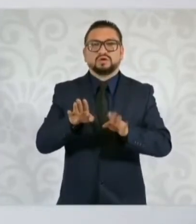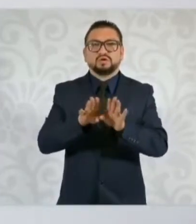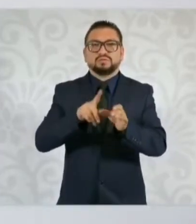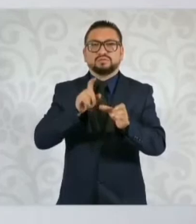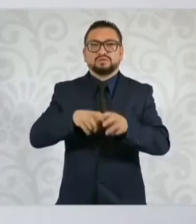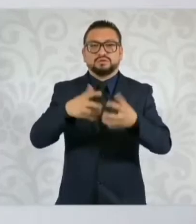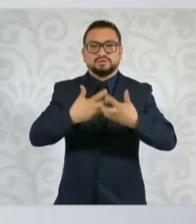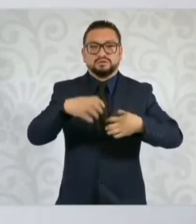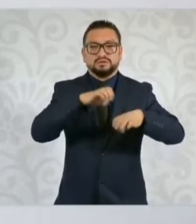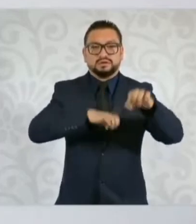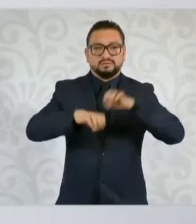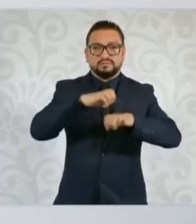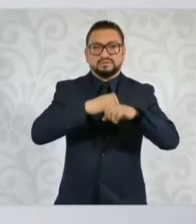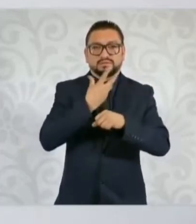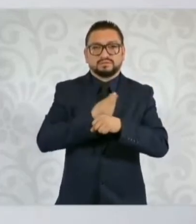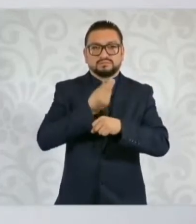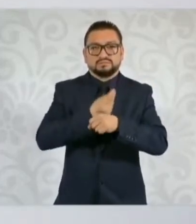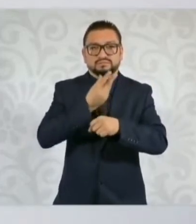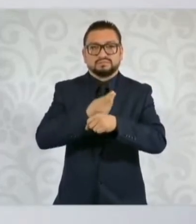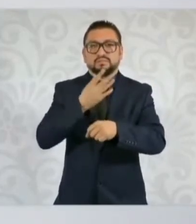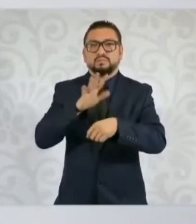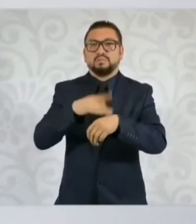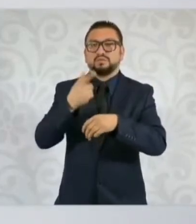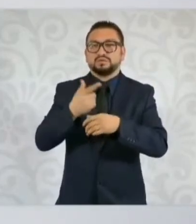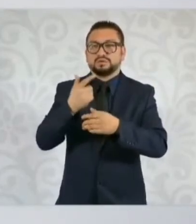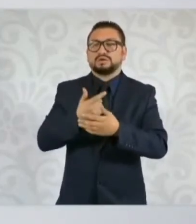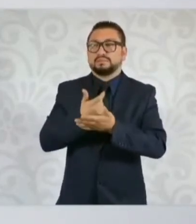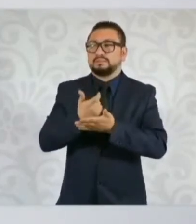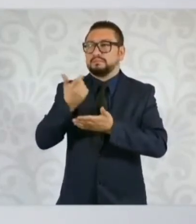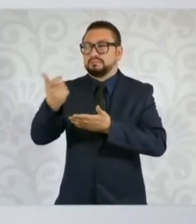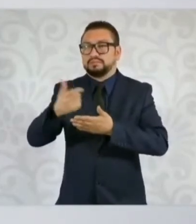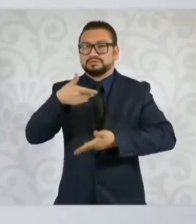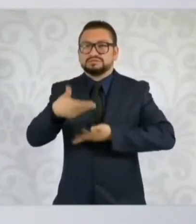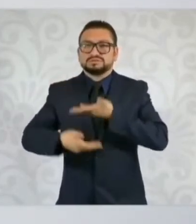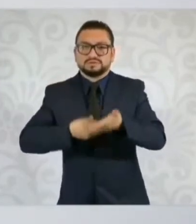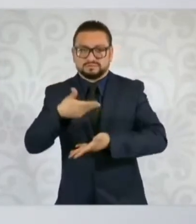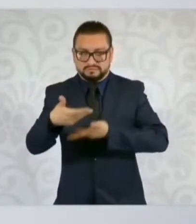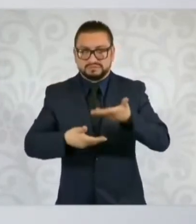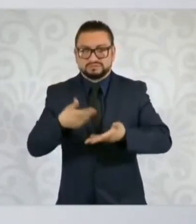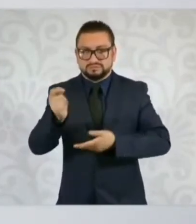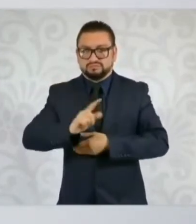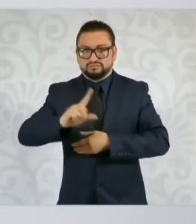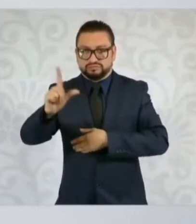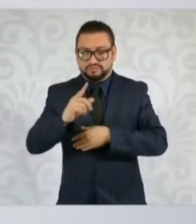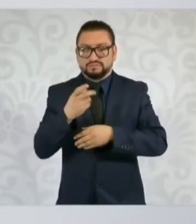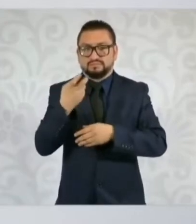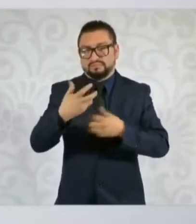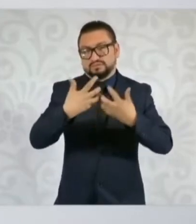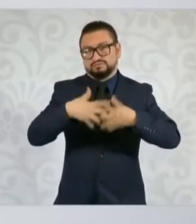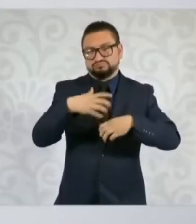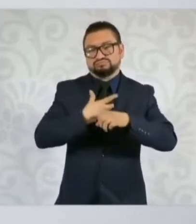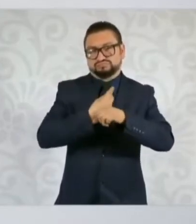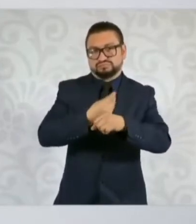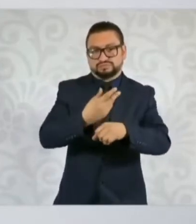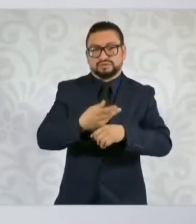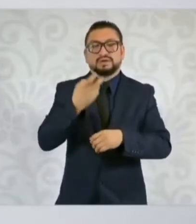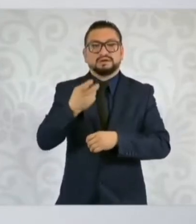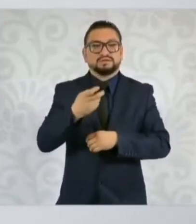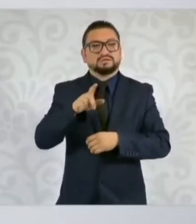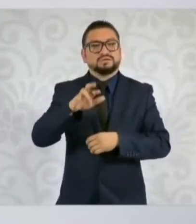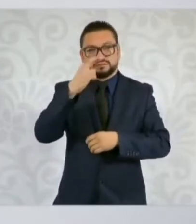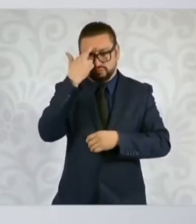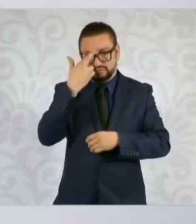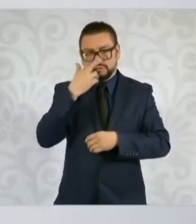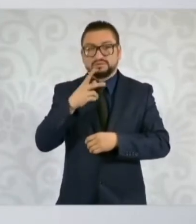empresas de mantenimiento que se contratan como un servicio externo a la refinería. Recordemos que no hay